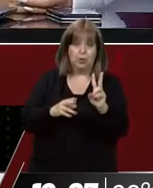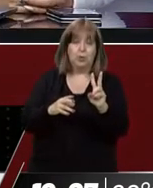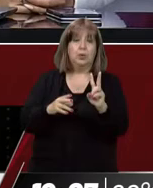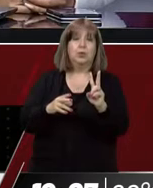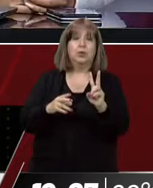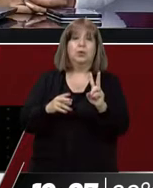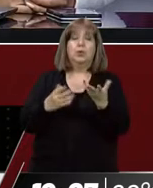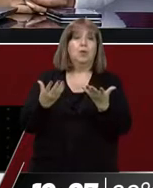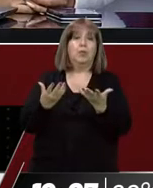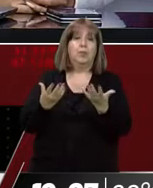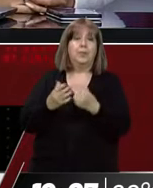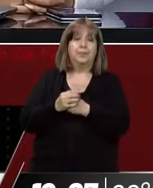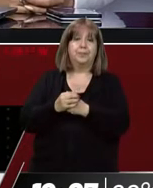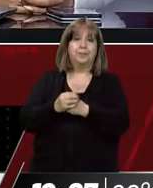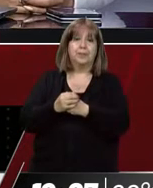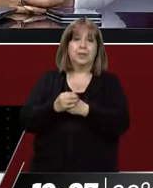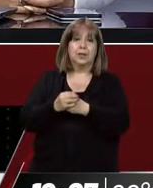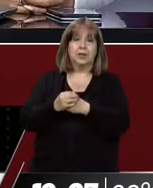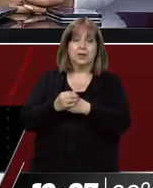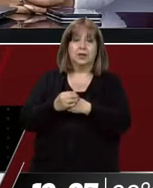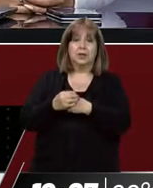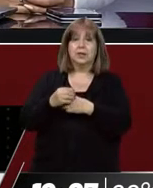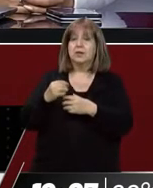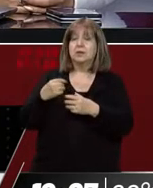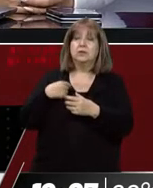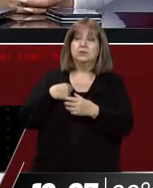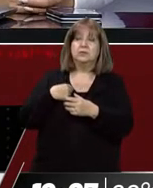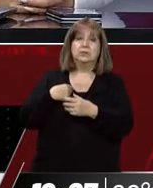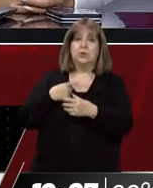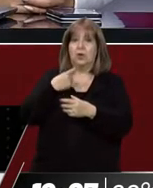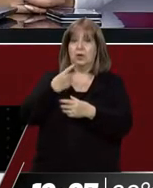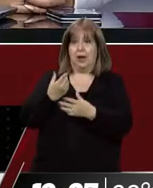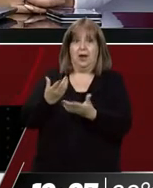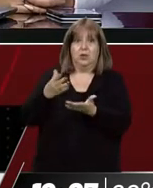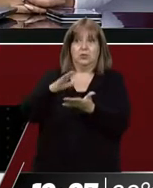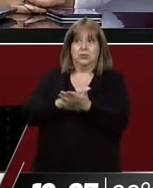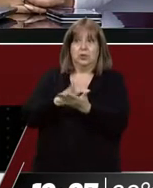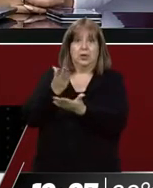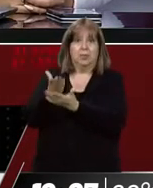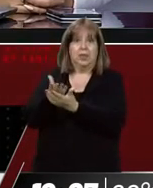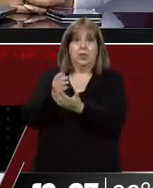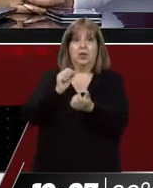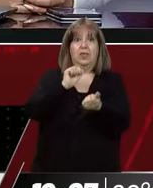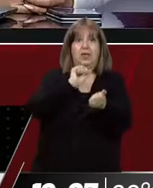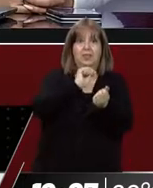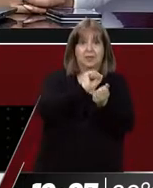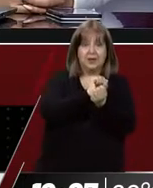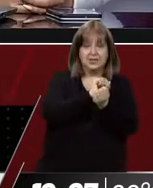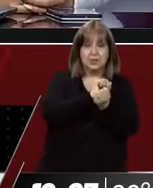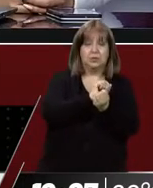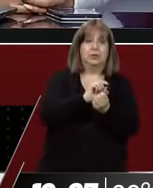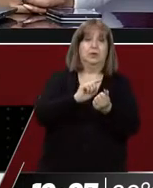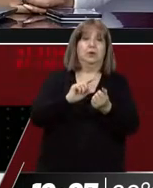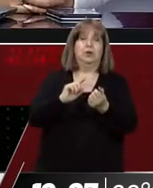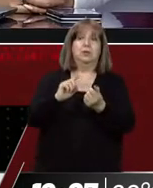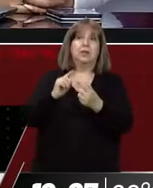Sí, sí. Lo que se está cuestionando no es solamente que vayan a prisión, sino que sea el máximo órgano de justicia de